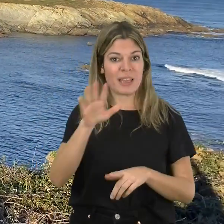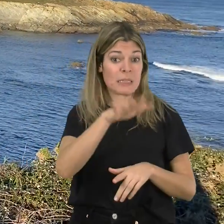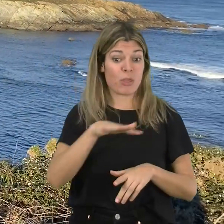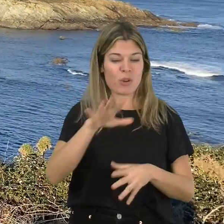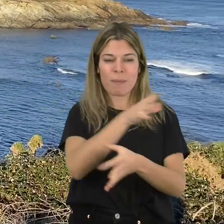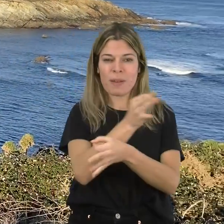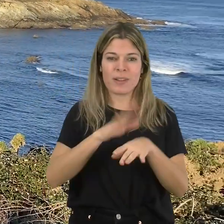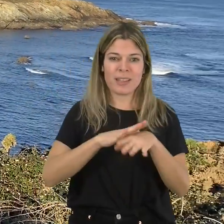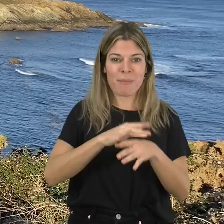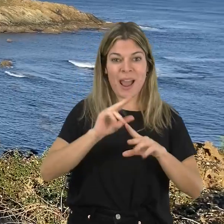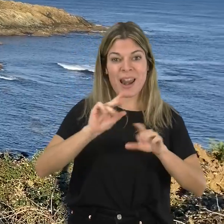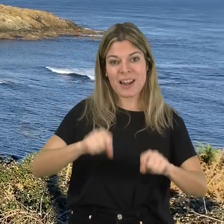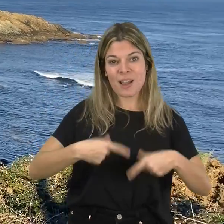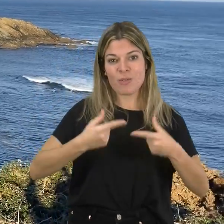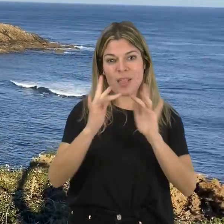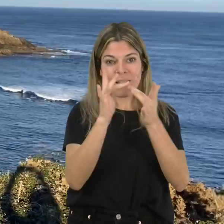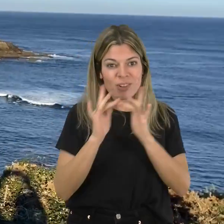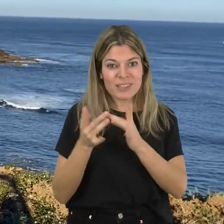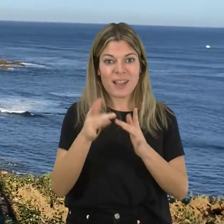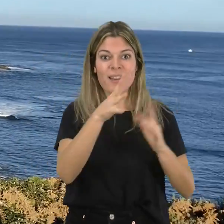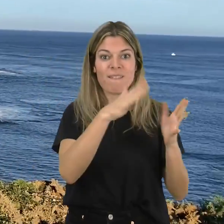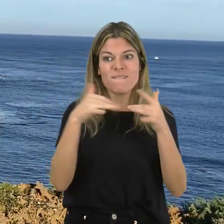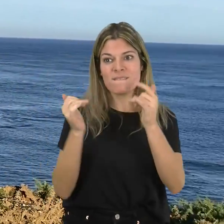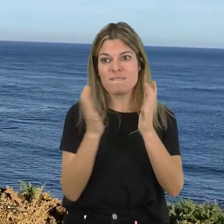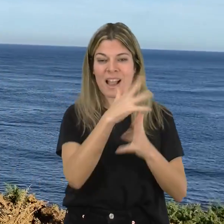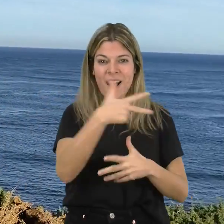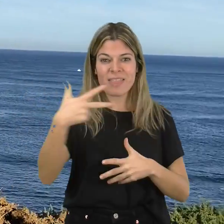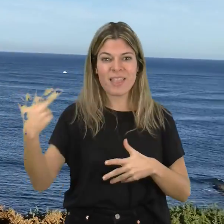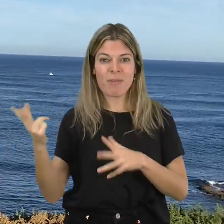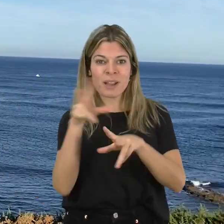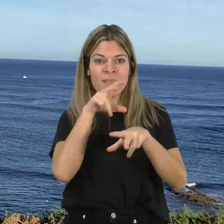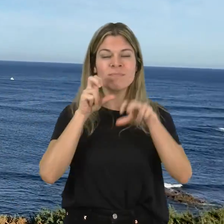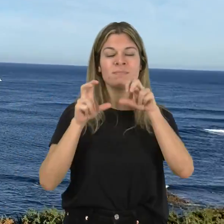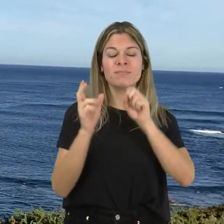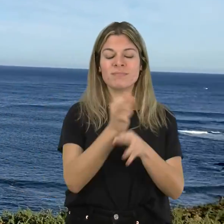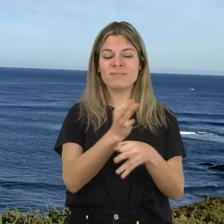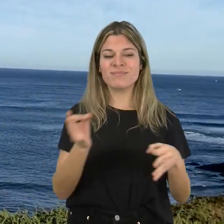Un espacio ideal donde conectar con la naturaleza y respirar la brisa cantábrica.